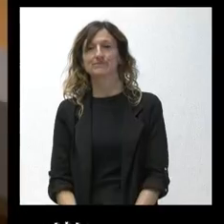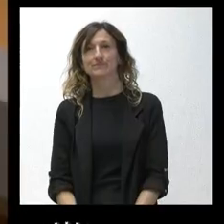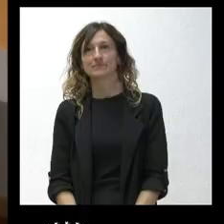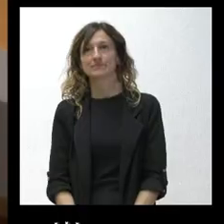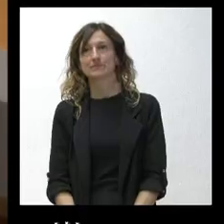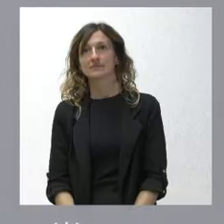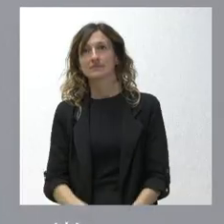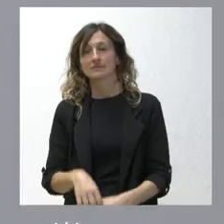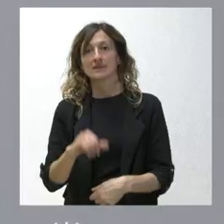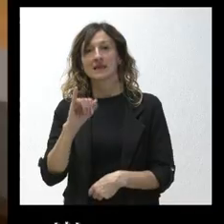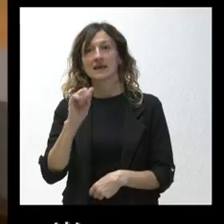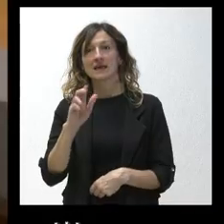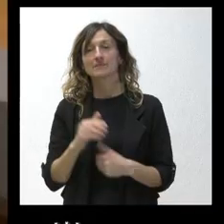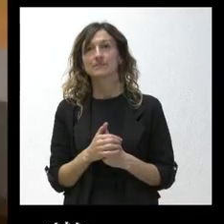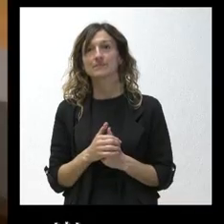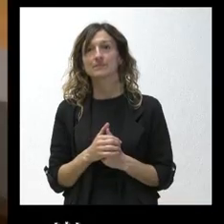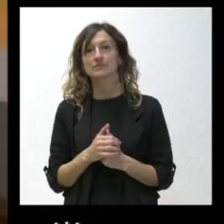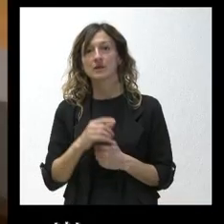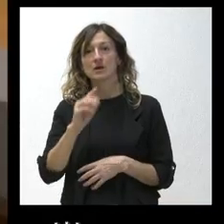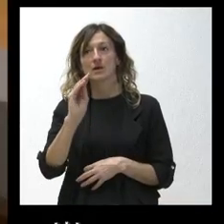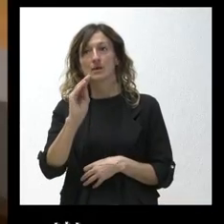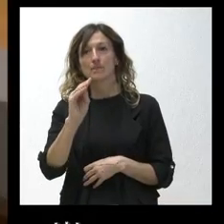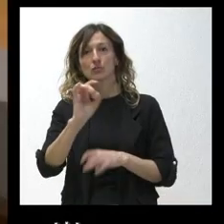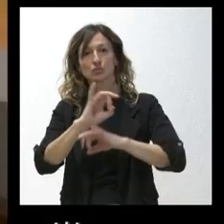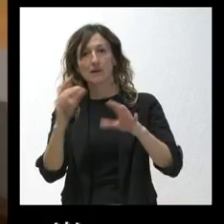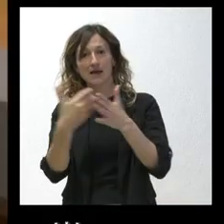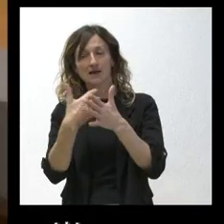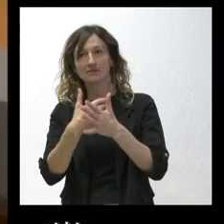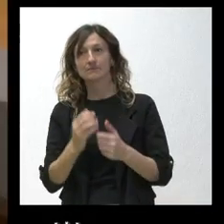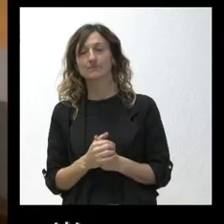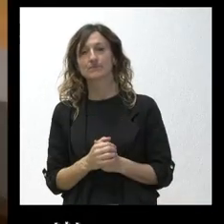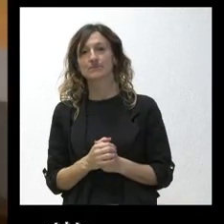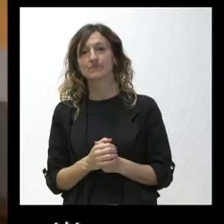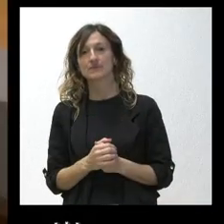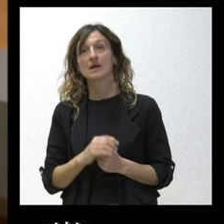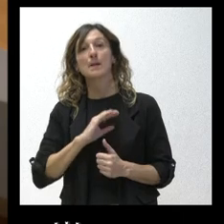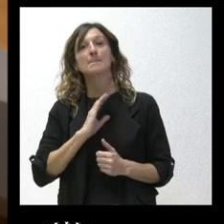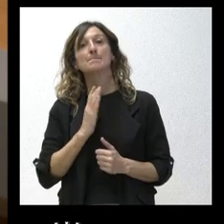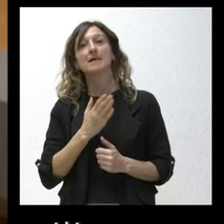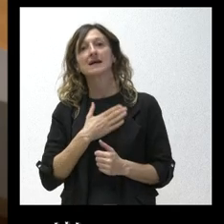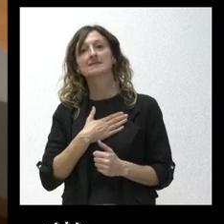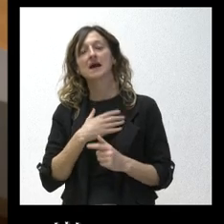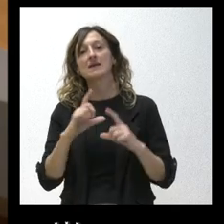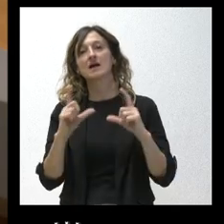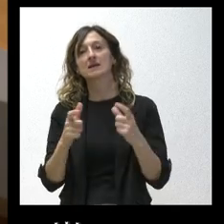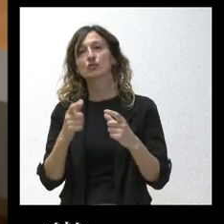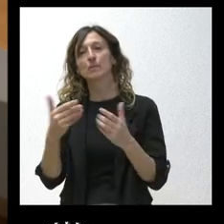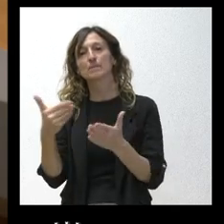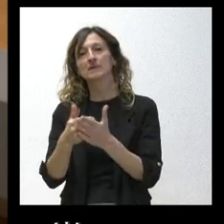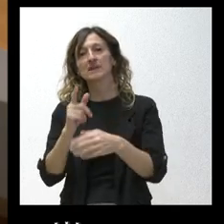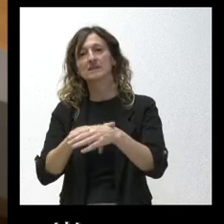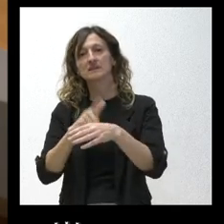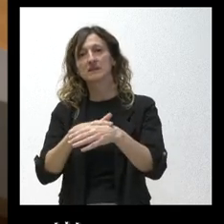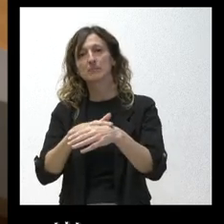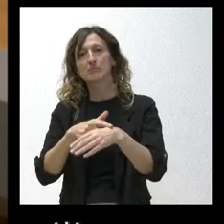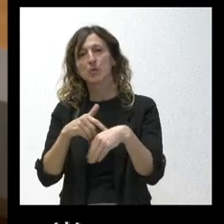Icar sí portavoz una cuestión para aclarar si al hilo de las reuniones de mañana los grupos le pidieran más tiempo la Junta